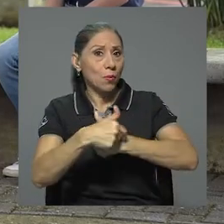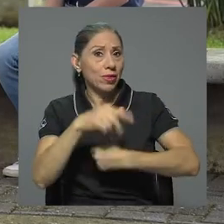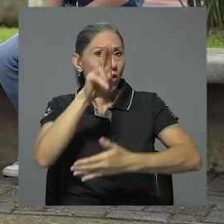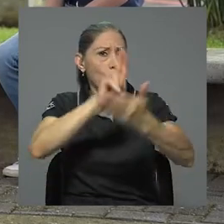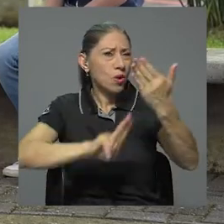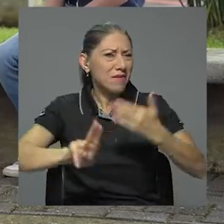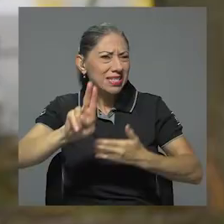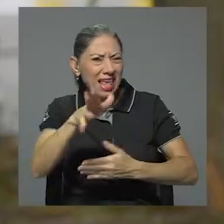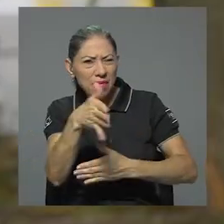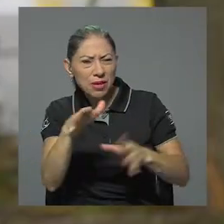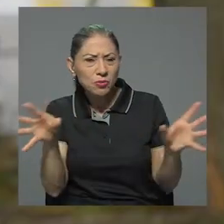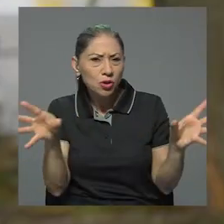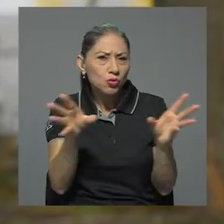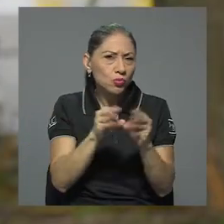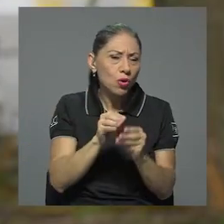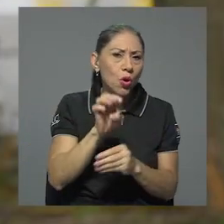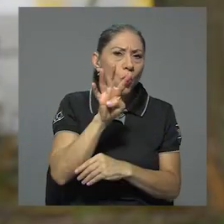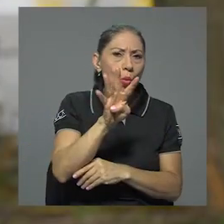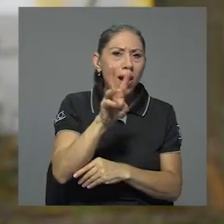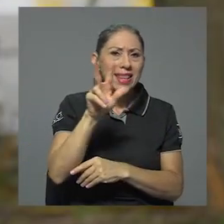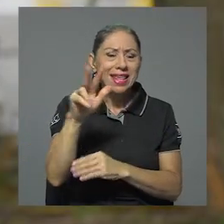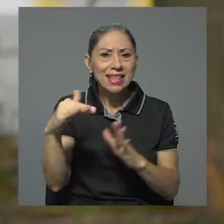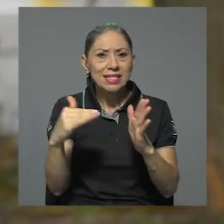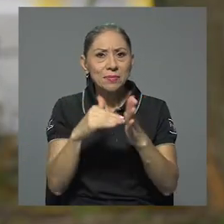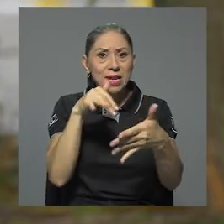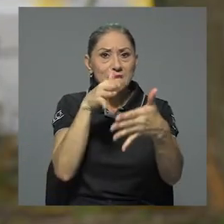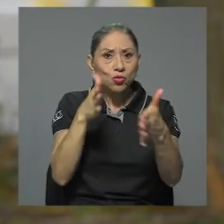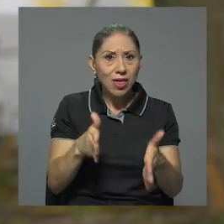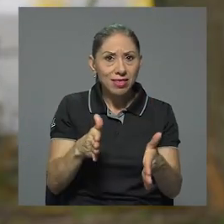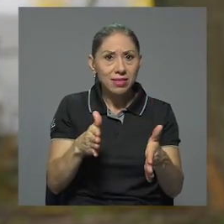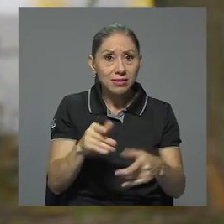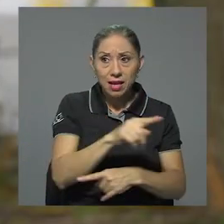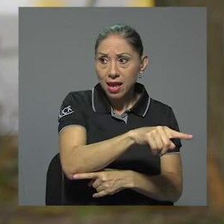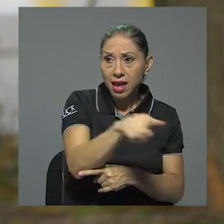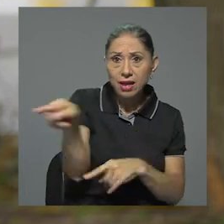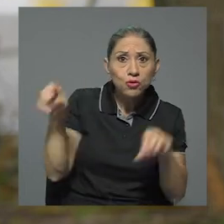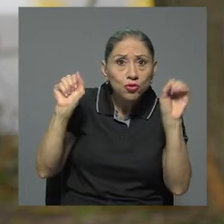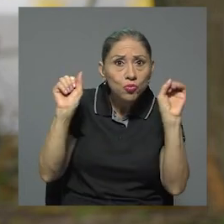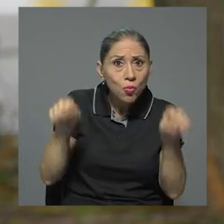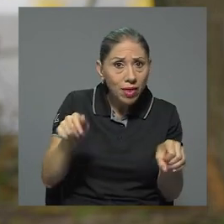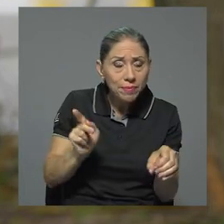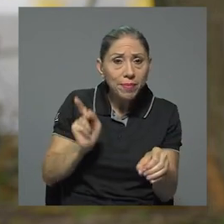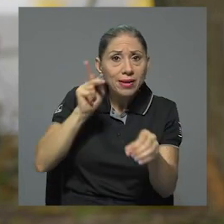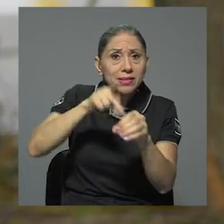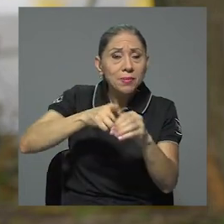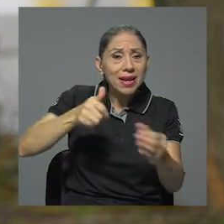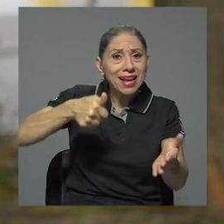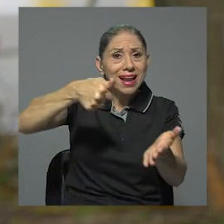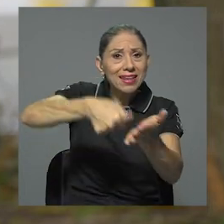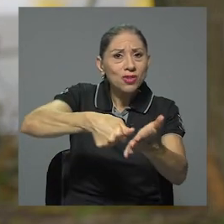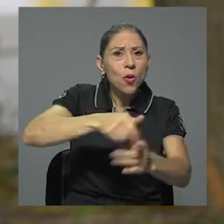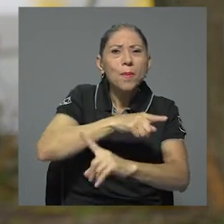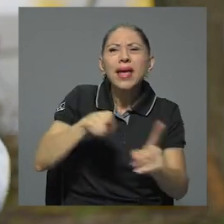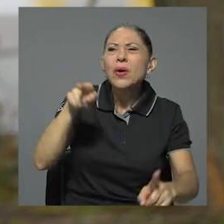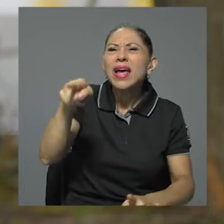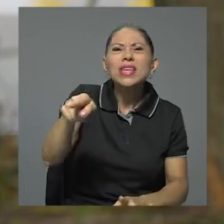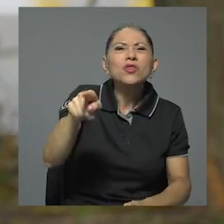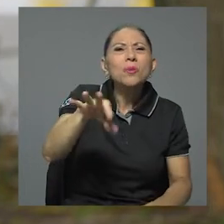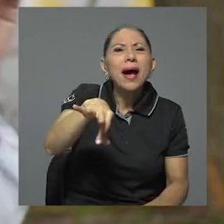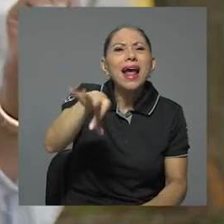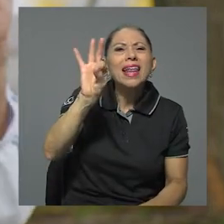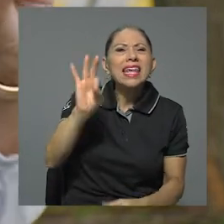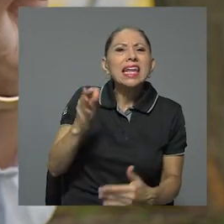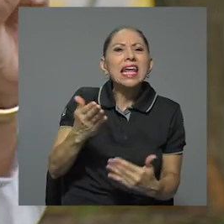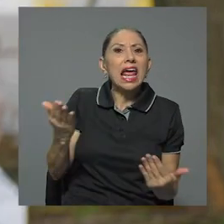43 mil estudiantes, ¿ok? Estos son los que van a poder participar en esta elección, pero ¿qué es lo que van a elegir